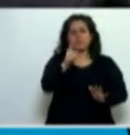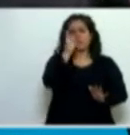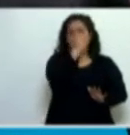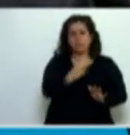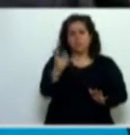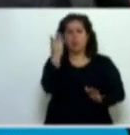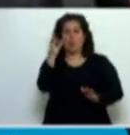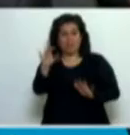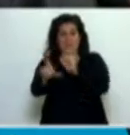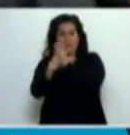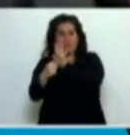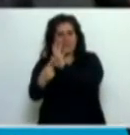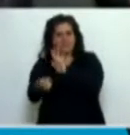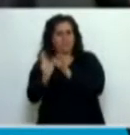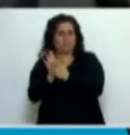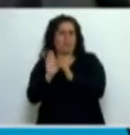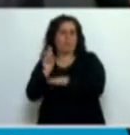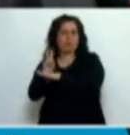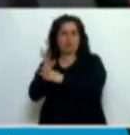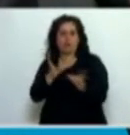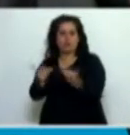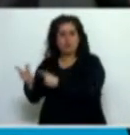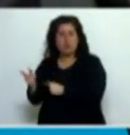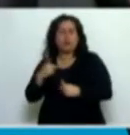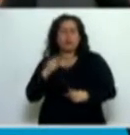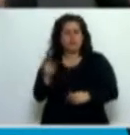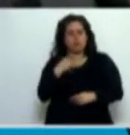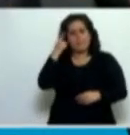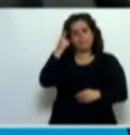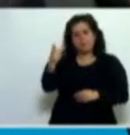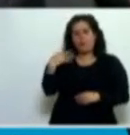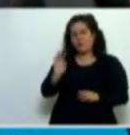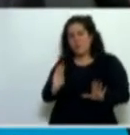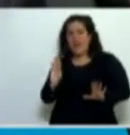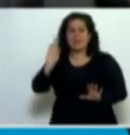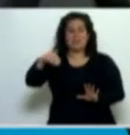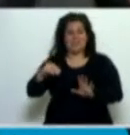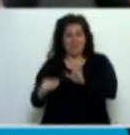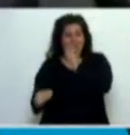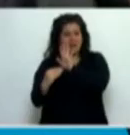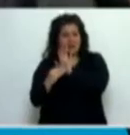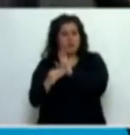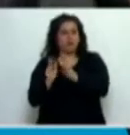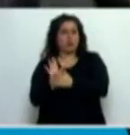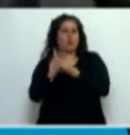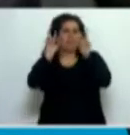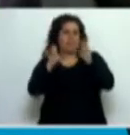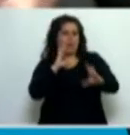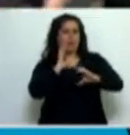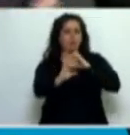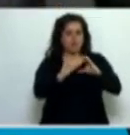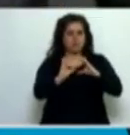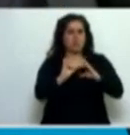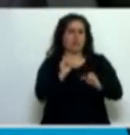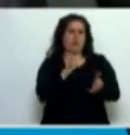Y simplemente lo que estamos diciendo es que hay que agregar a propósito de esta comunicación que se realiza